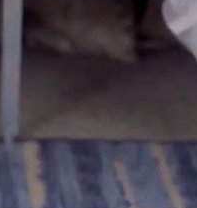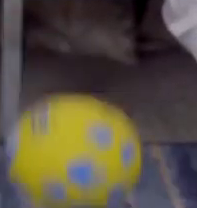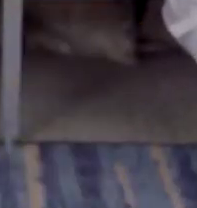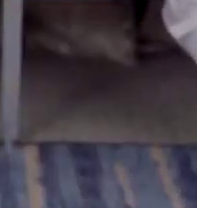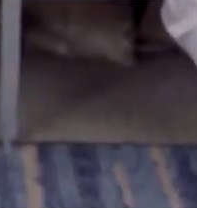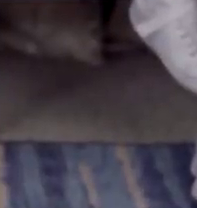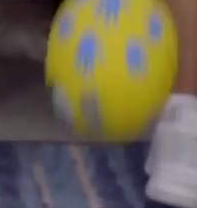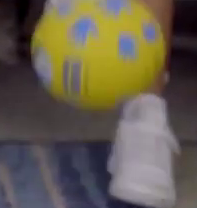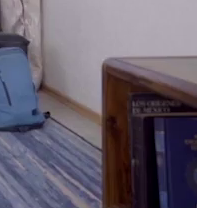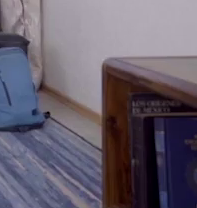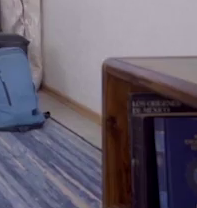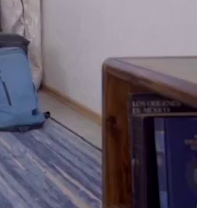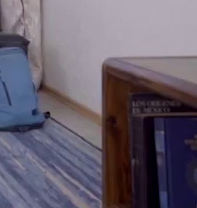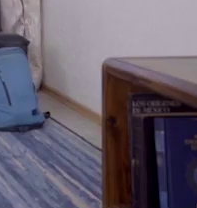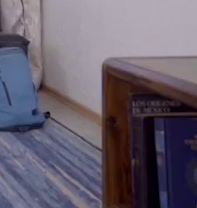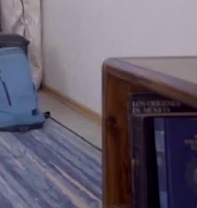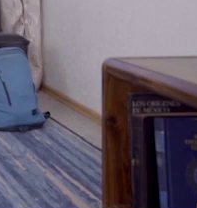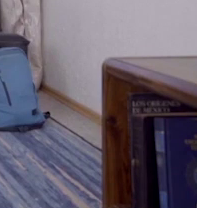¡No!